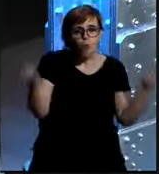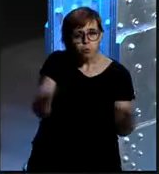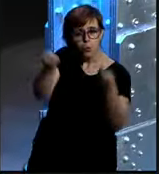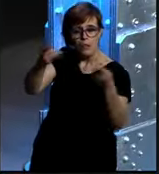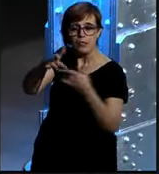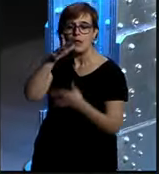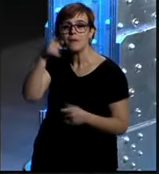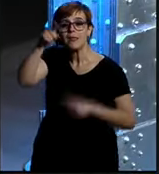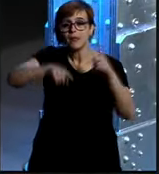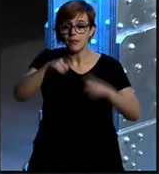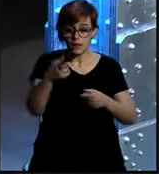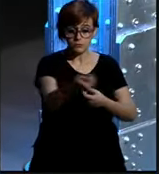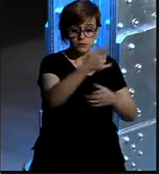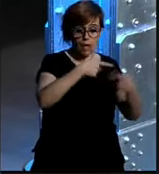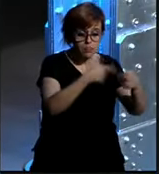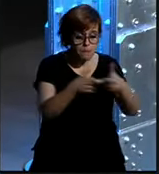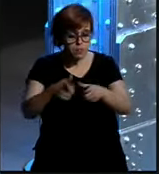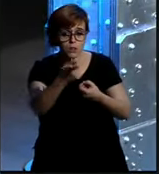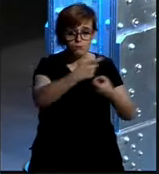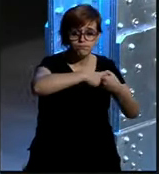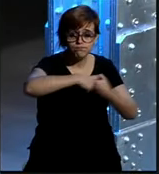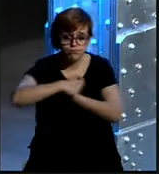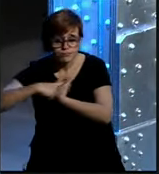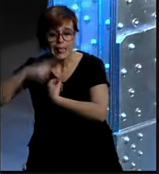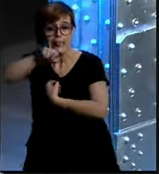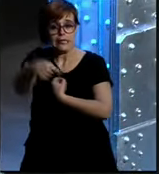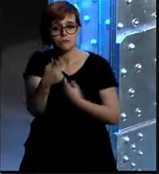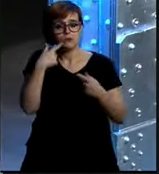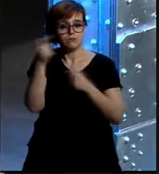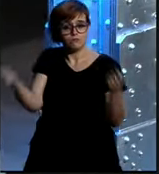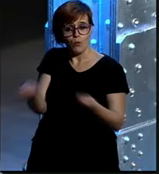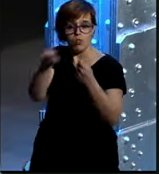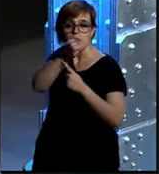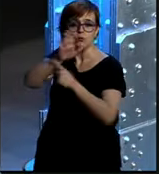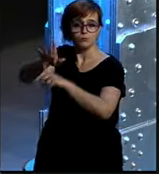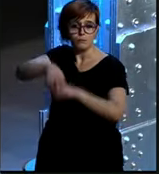cumpliendo y enriqueciendo con la participación de todas las áreas así es como lo tenemos armado